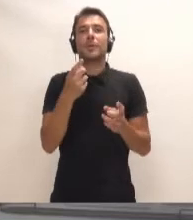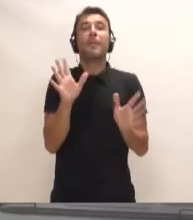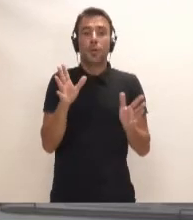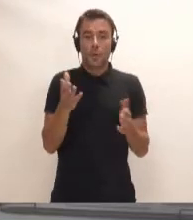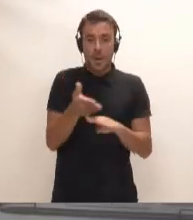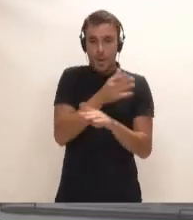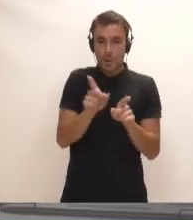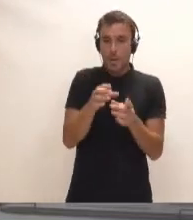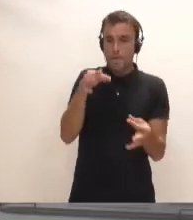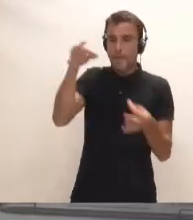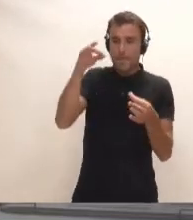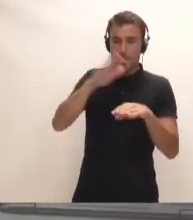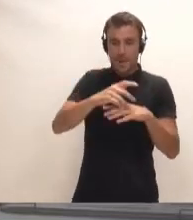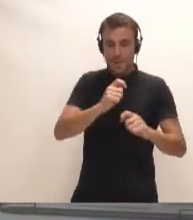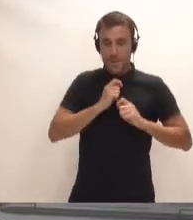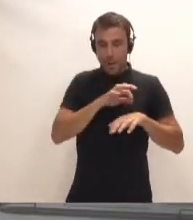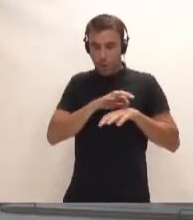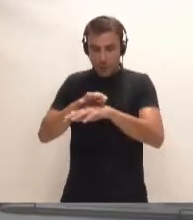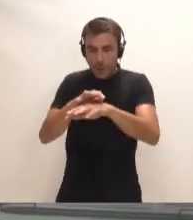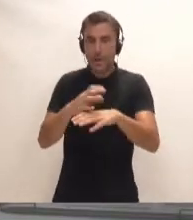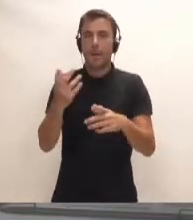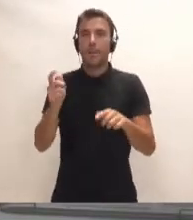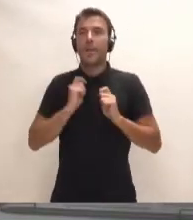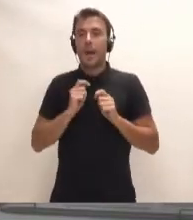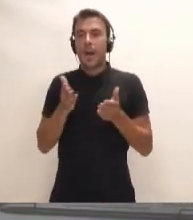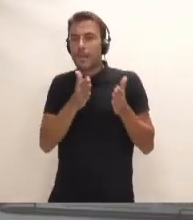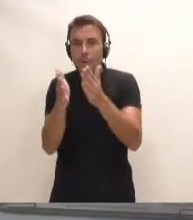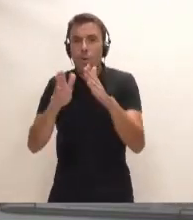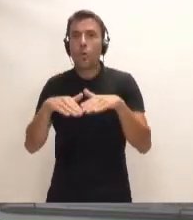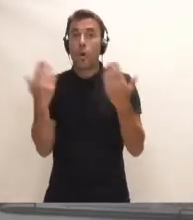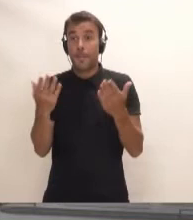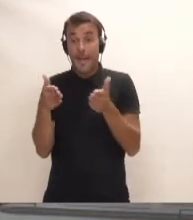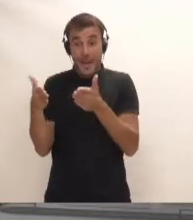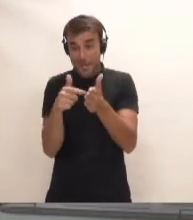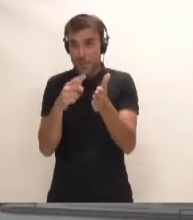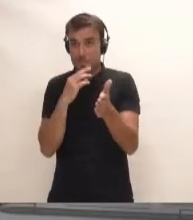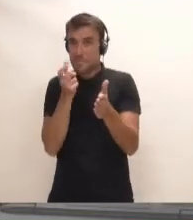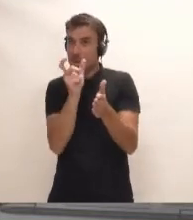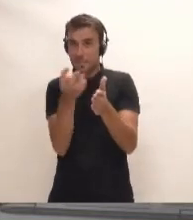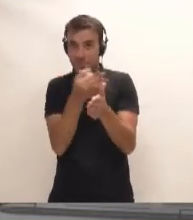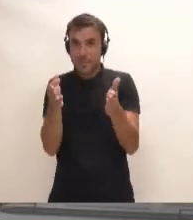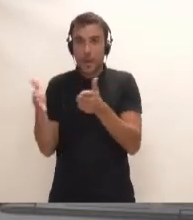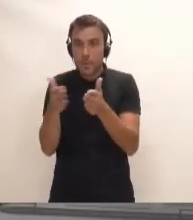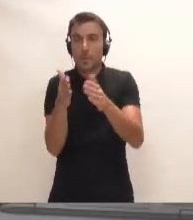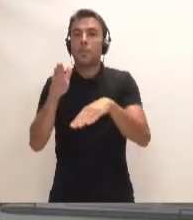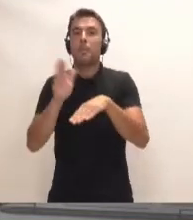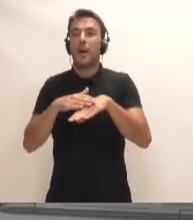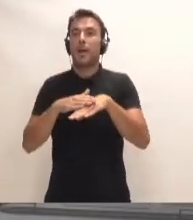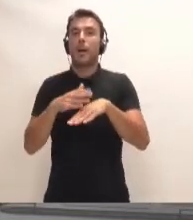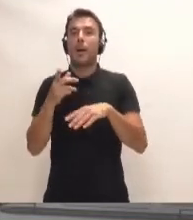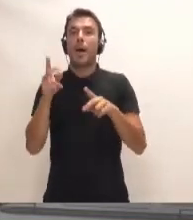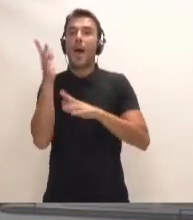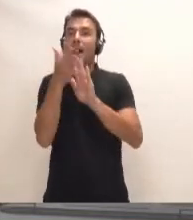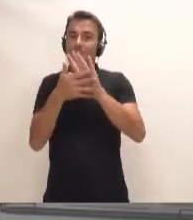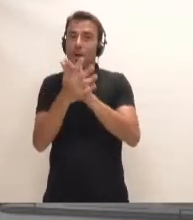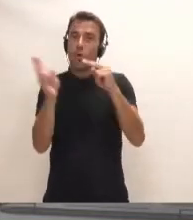que les pueda orientar de cuál es el mejor camino, y nunca mejor utilizado de la palabra camino, a recorrer para hablar de la